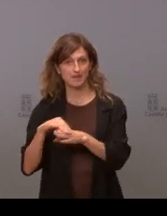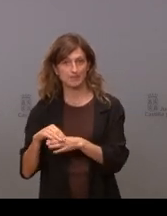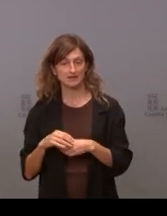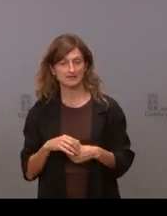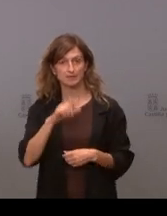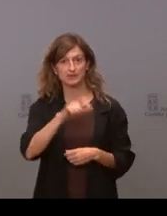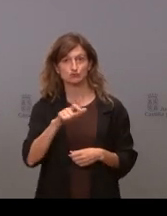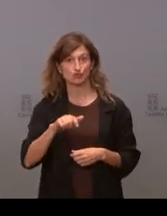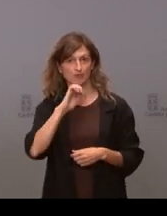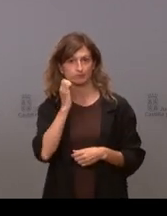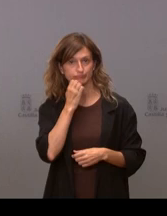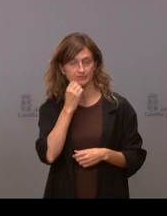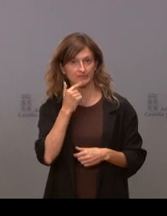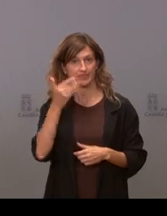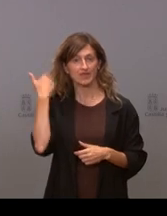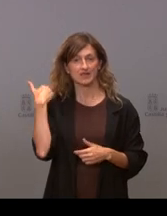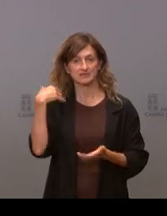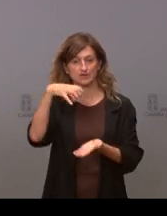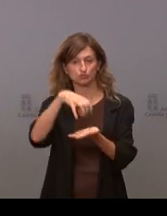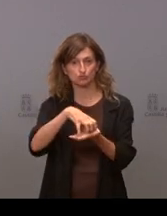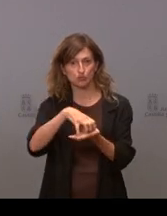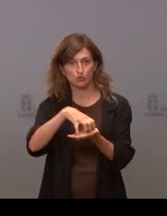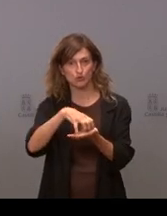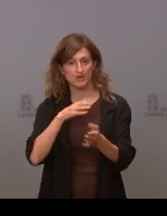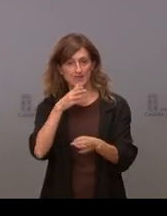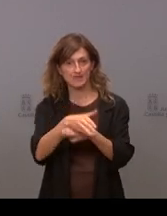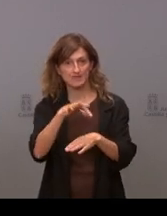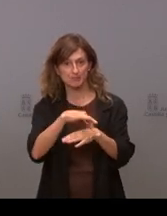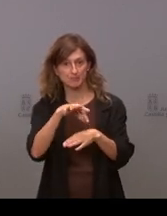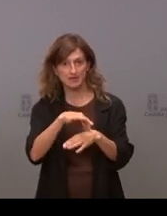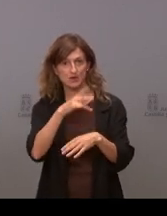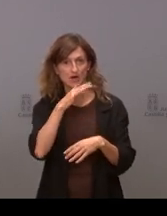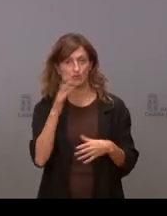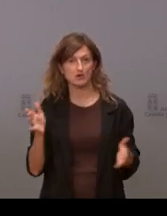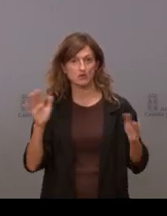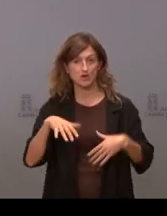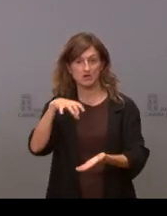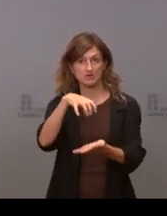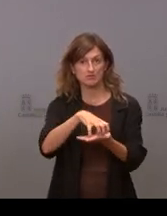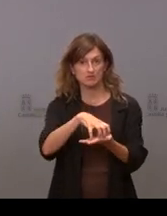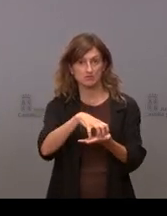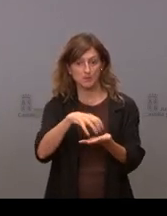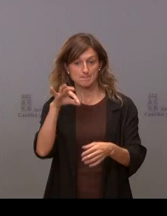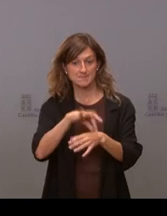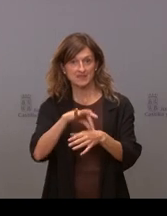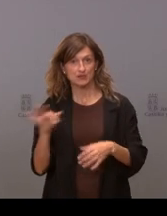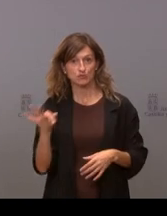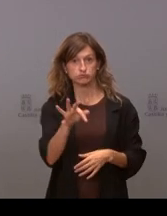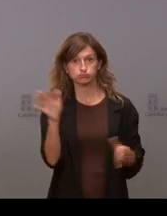se queja la gente es que antes tenía un consultorio en el que venía un médico y ahora tienen un consultorio que no viene un médico